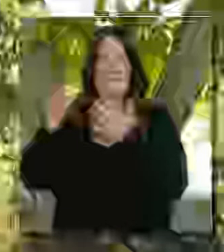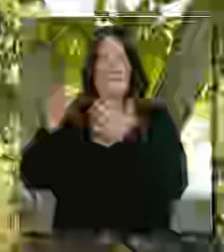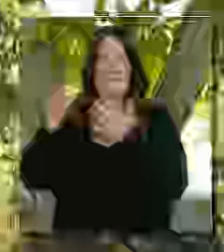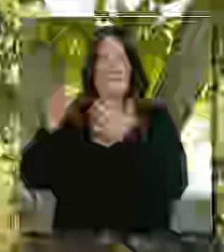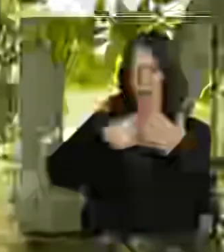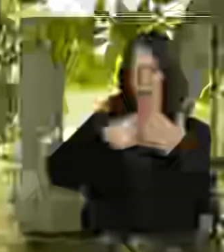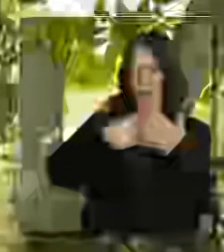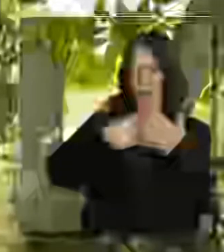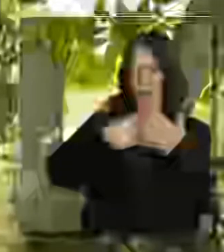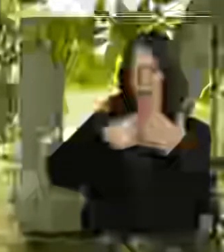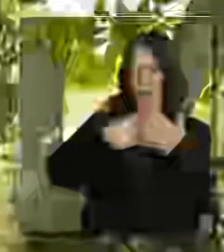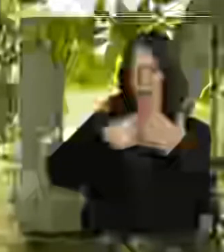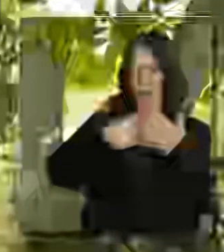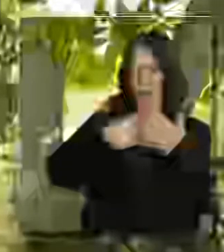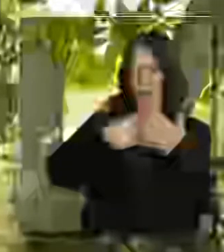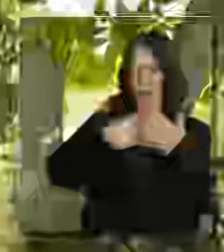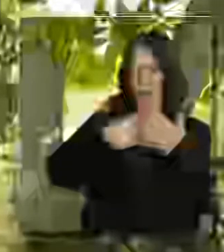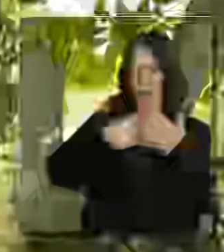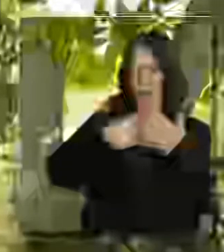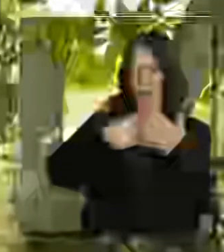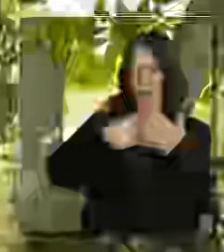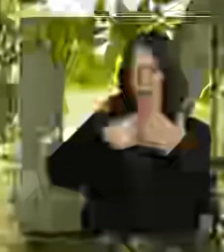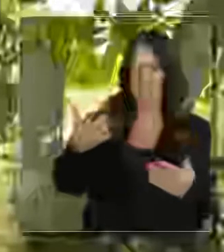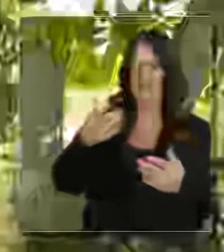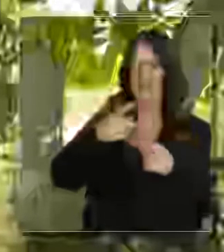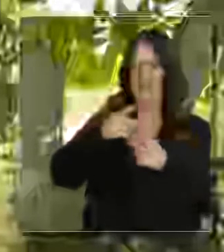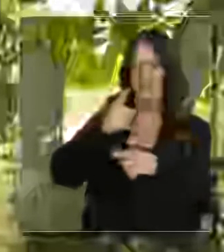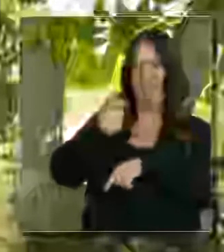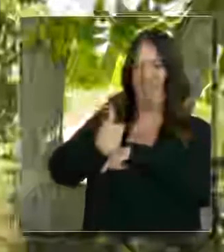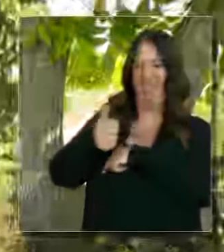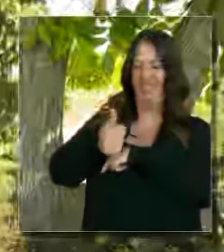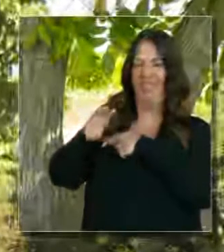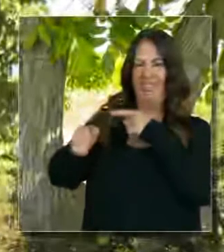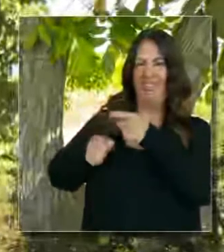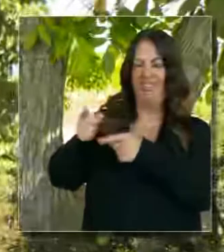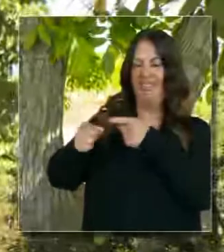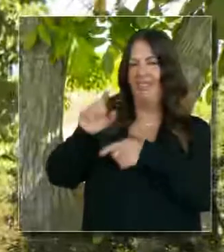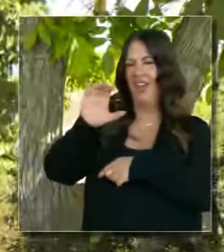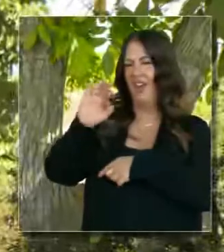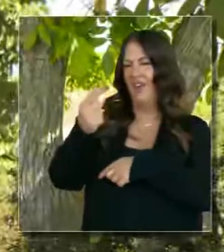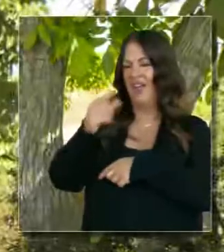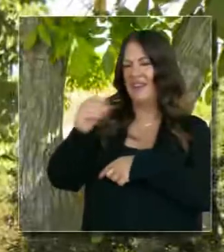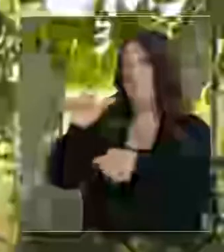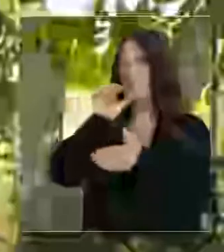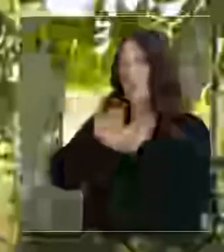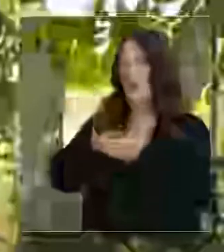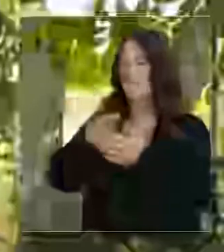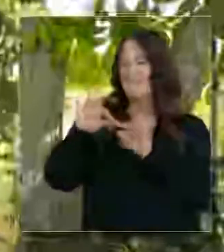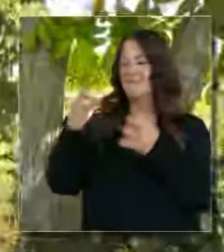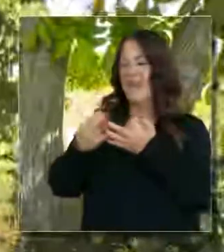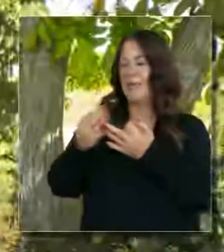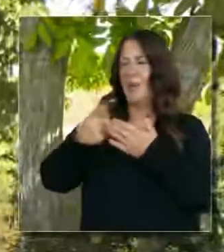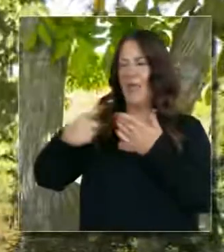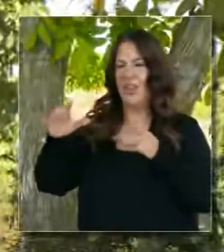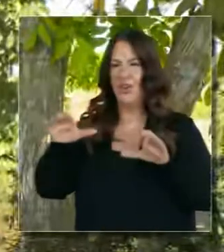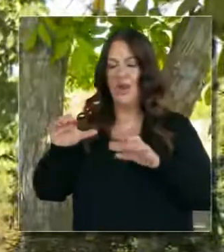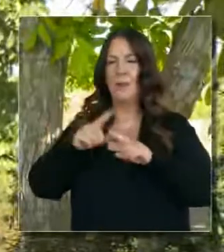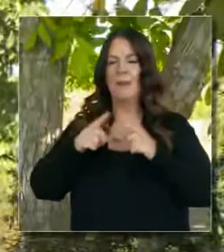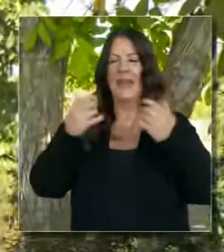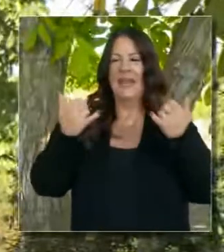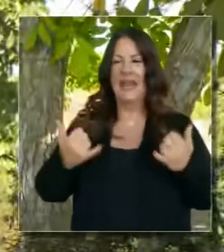tal vez descartaba a Craig y a su esposa por su trabajo que hacían aquí en la granja, como